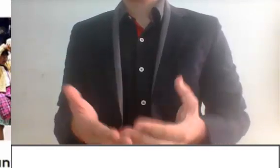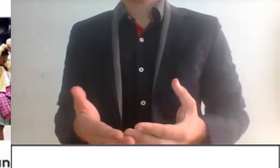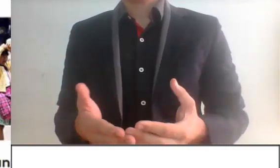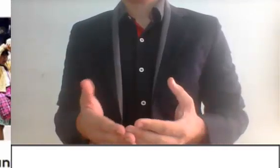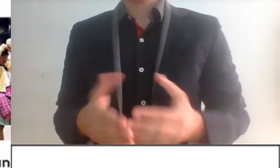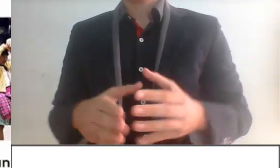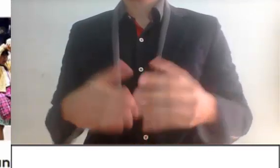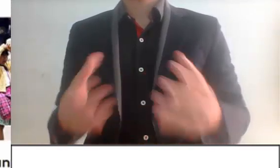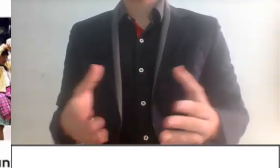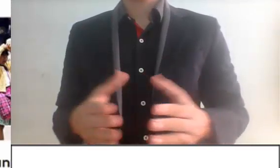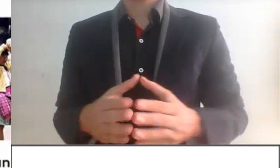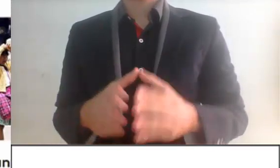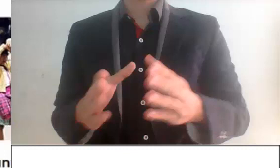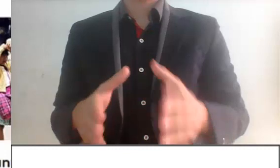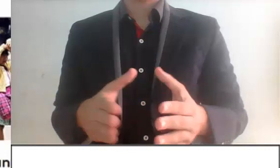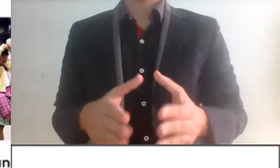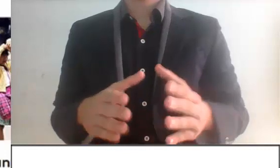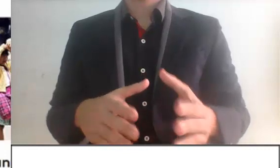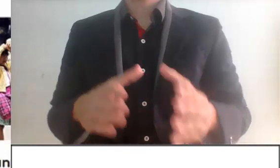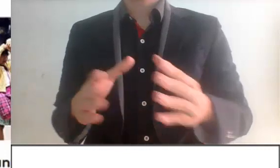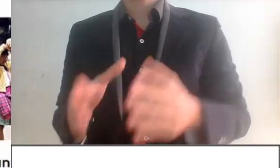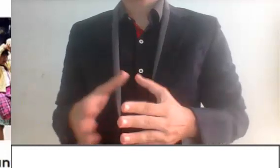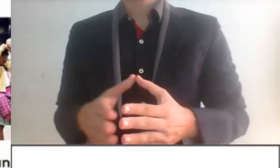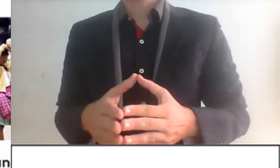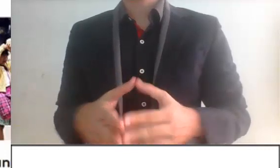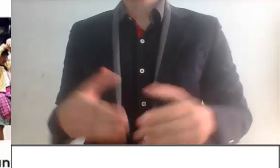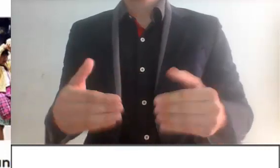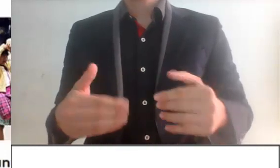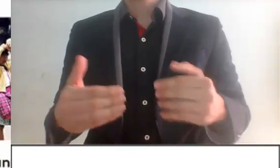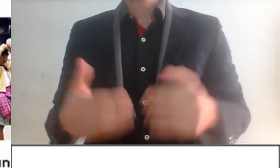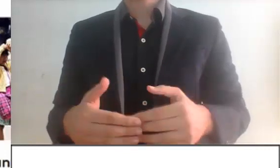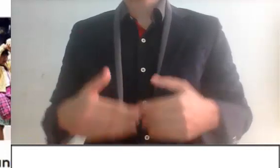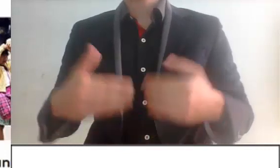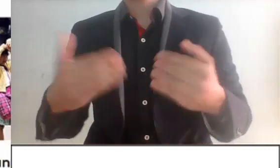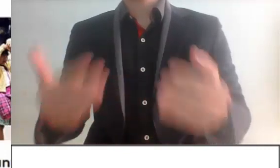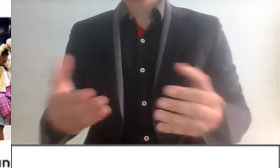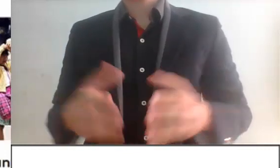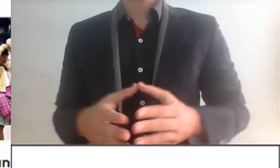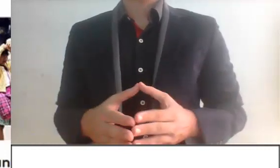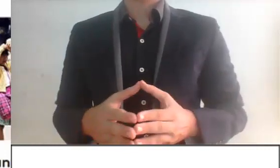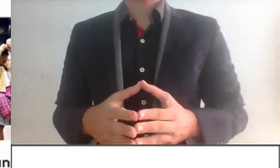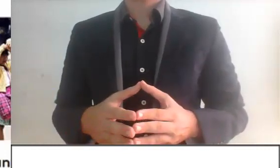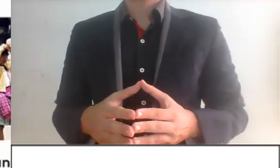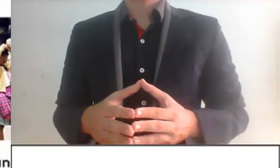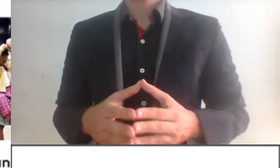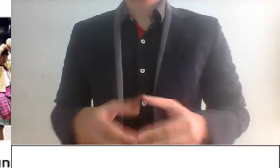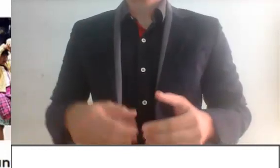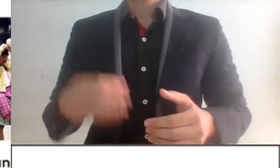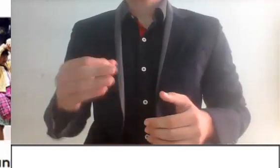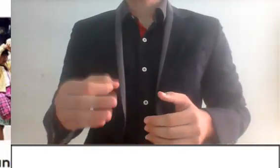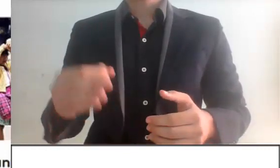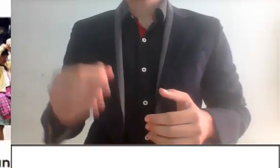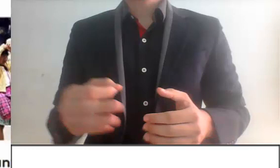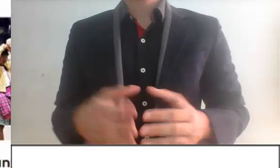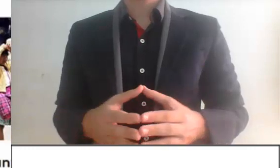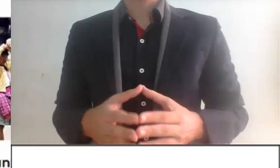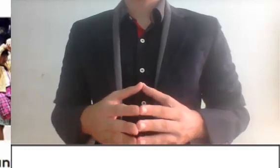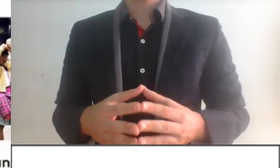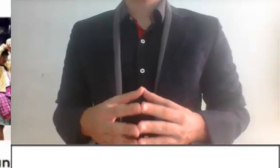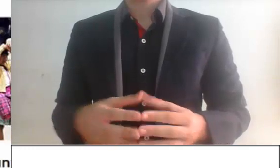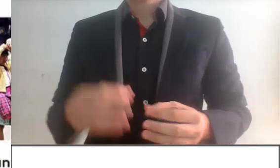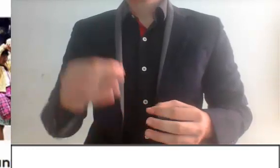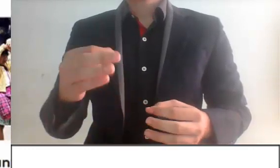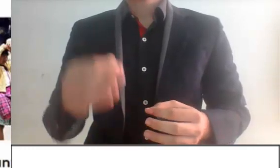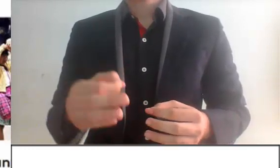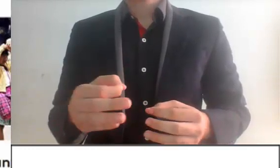pueden ver que buen rostro fue precisamente a explicar todos estos datos y se mencionó que la meta que se tenía de recaudación casi, casi fue